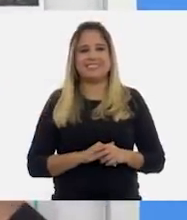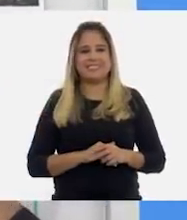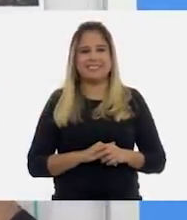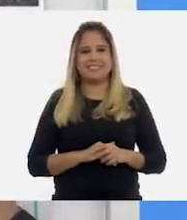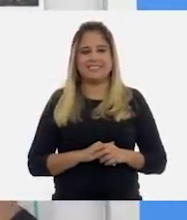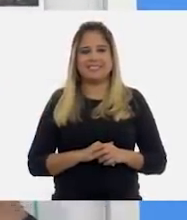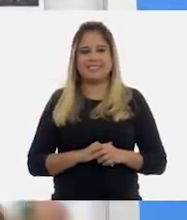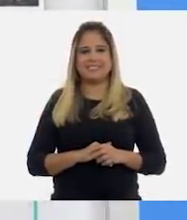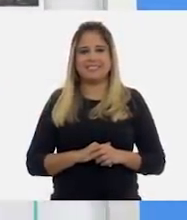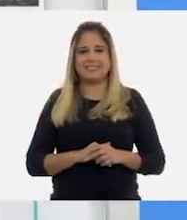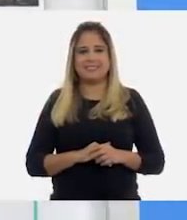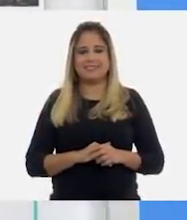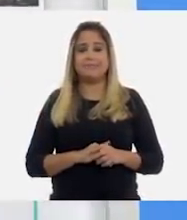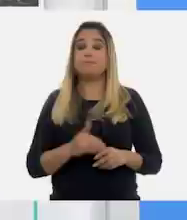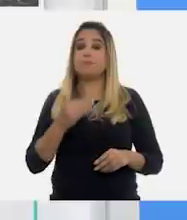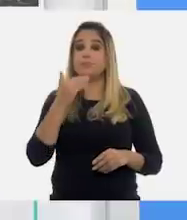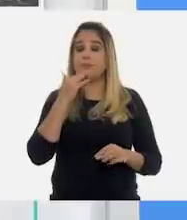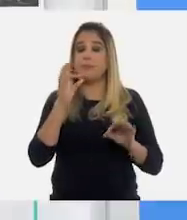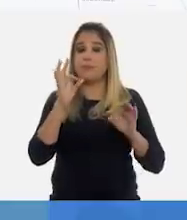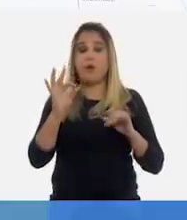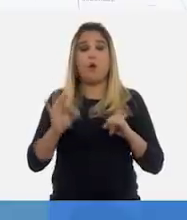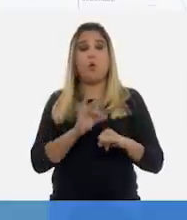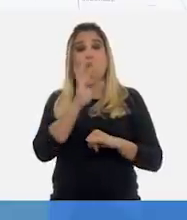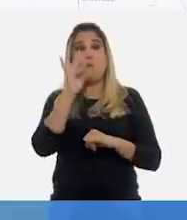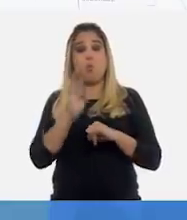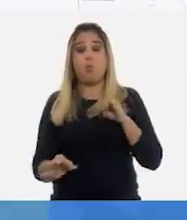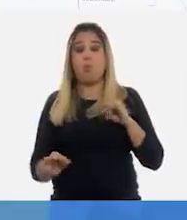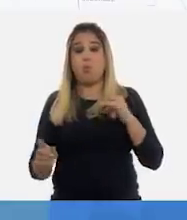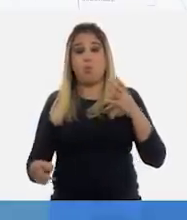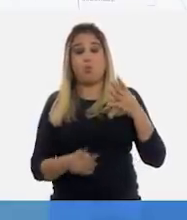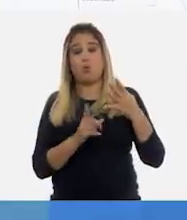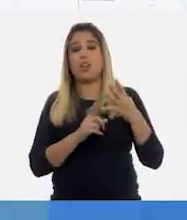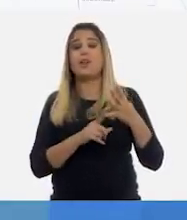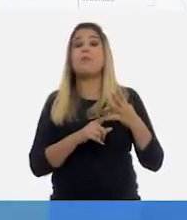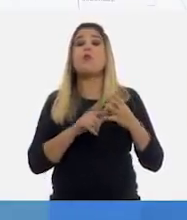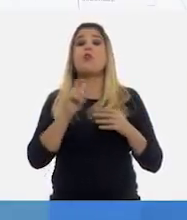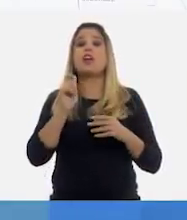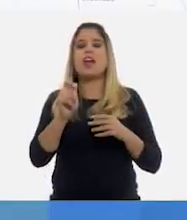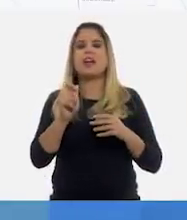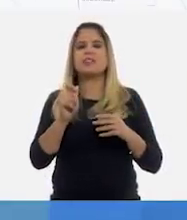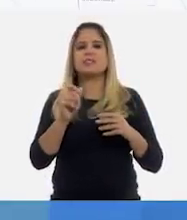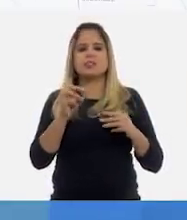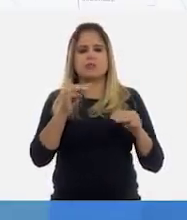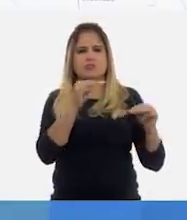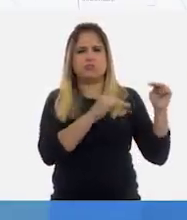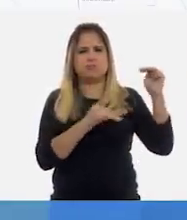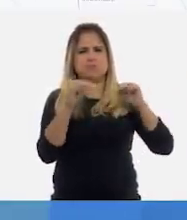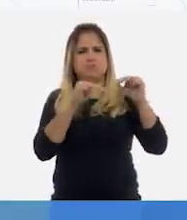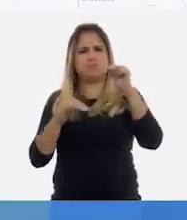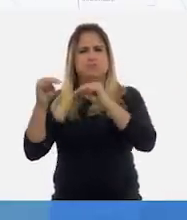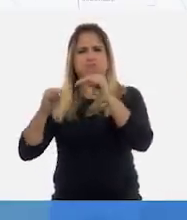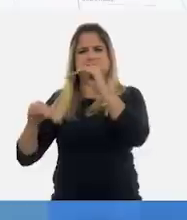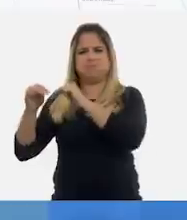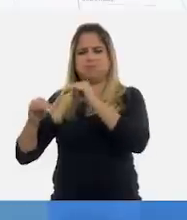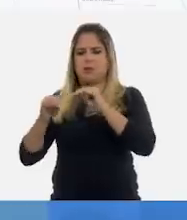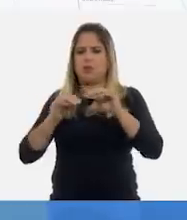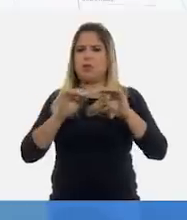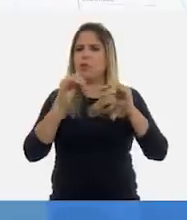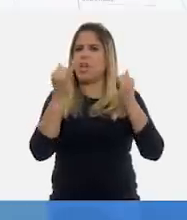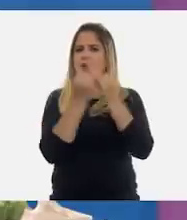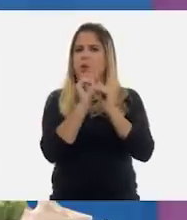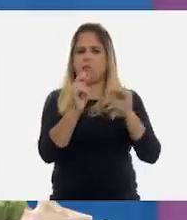Listo. Perfecto. Y vamos con la última tripa de gato, que es un conjunto de montañas alineadas.